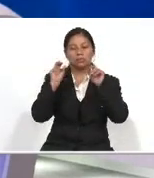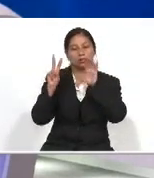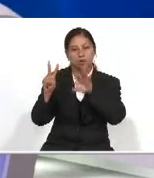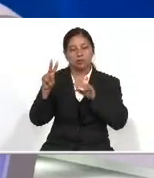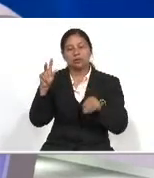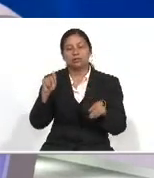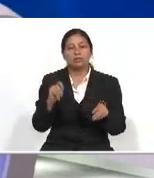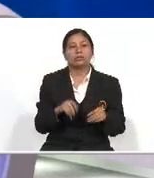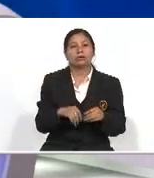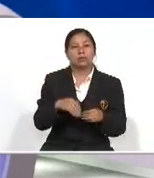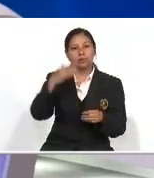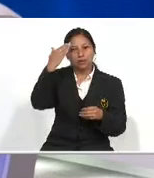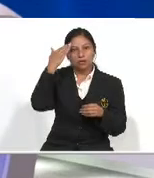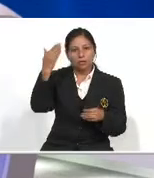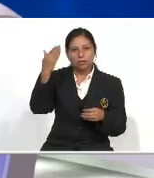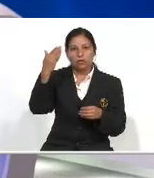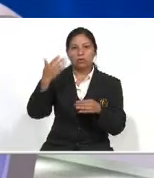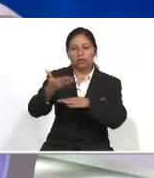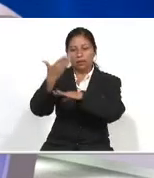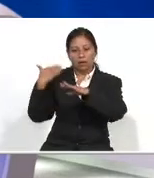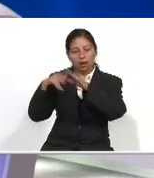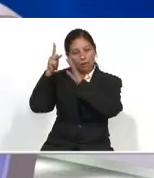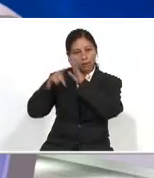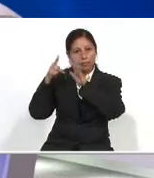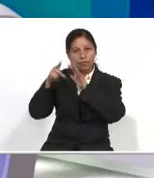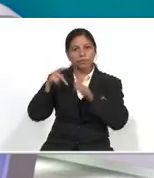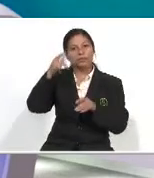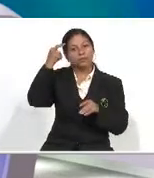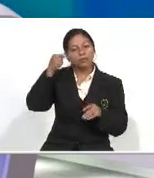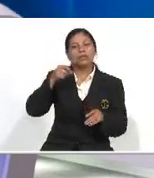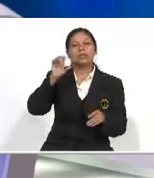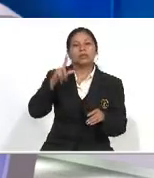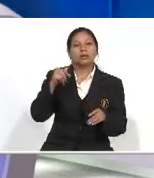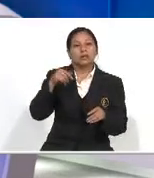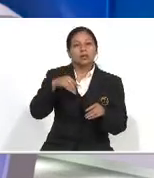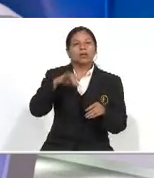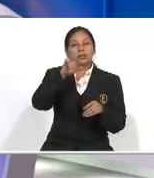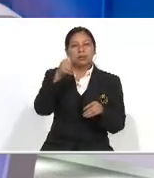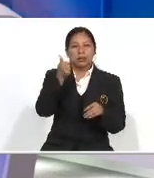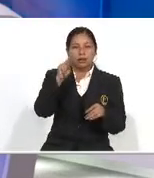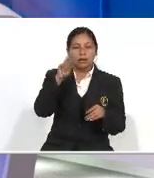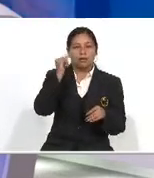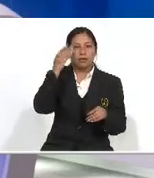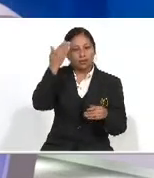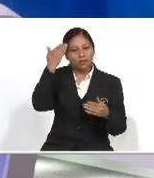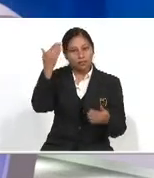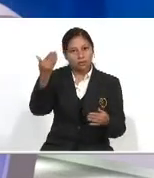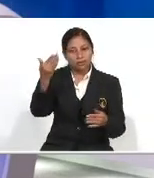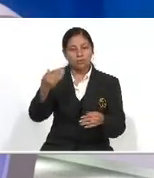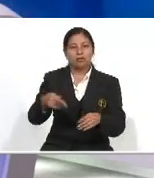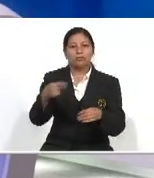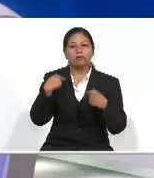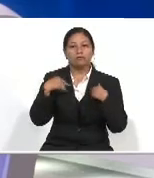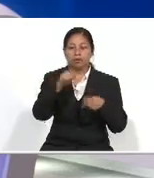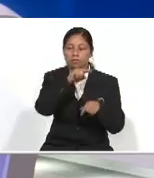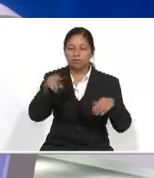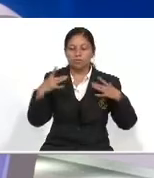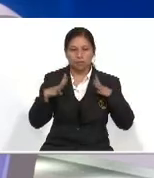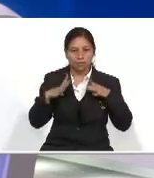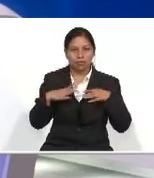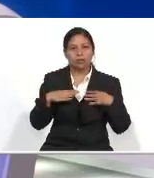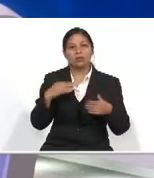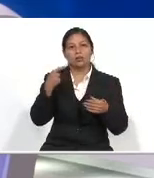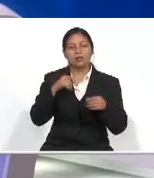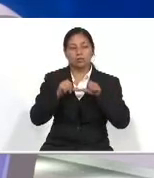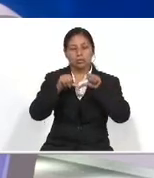97 de Tiro En nombre de nuestros compañeros Detrás de cámara En pantalla Glendi Donado Y Javier Polanco Les acompañamos Tengo un excelente fin de semana Y le